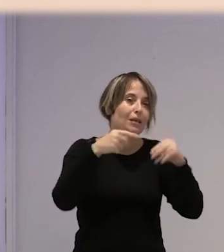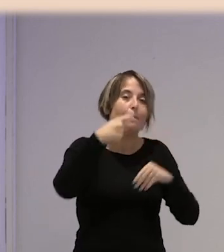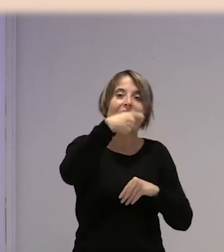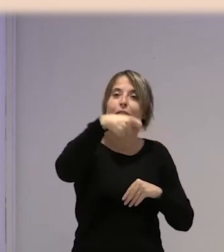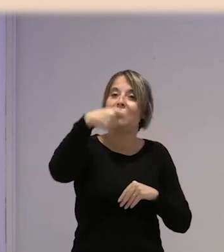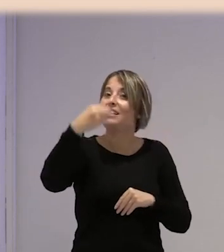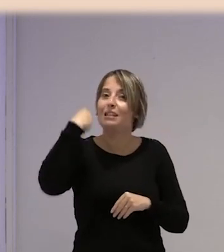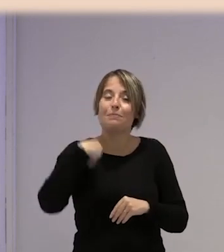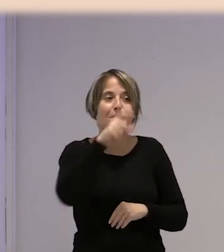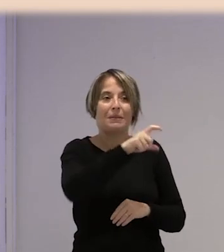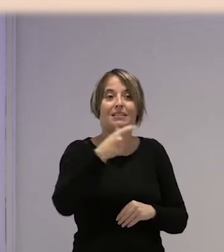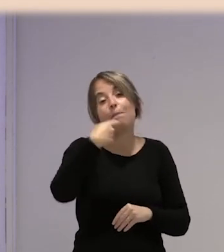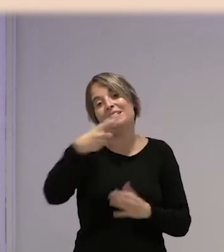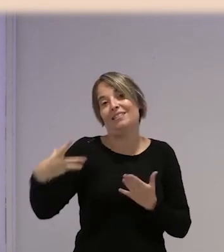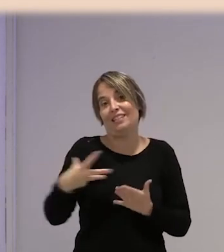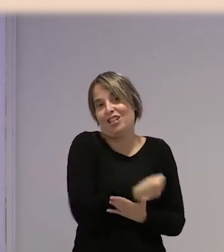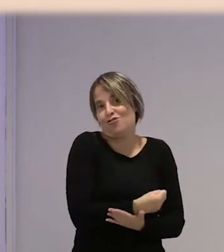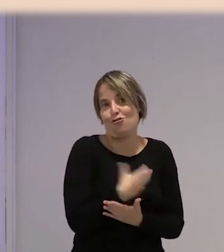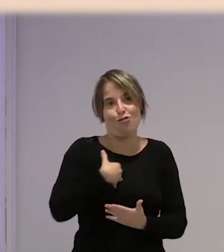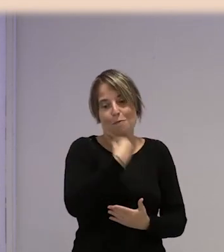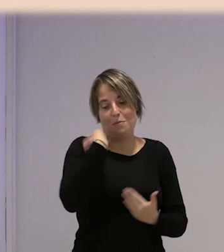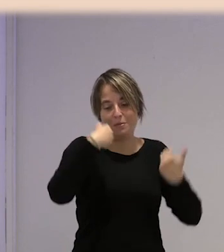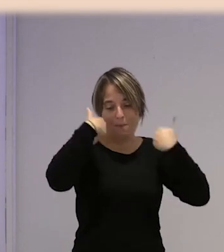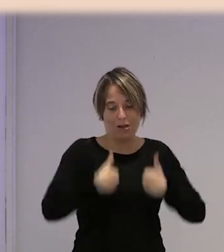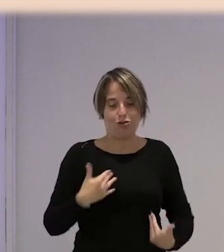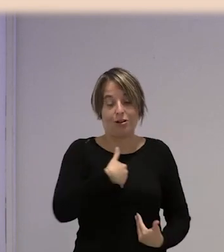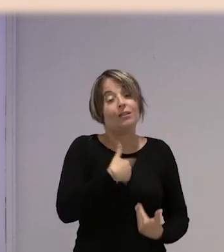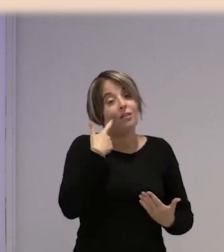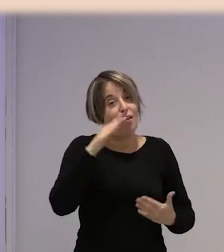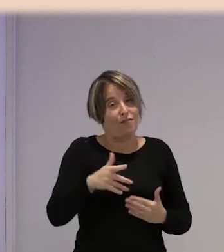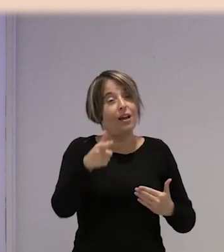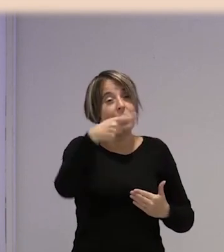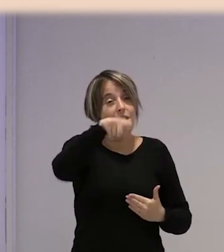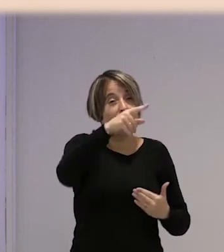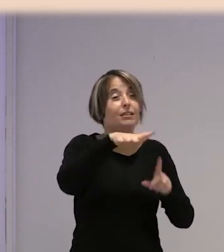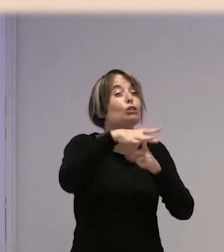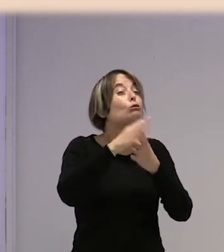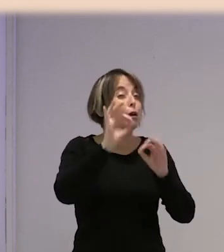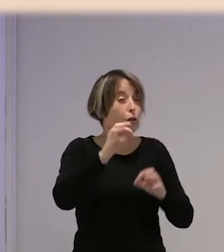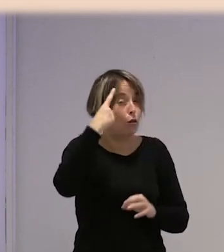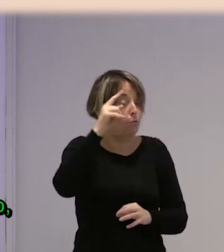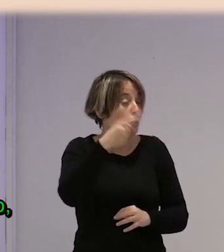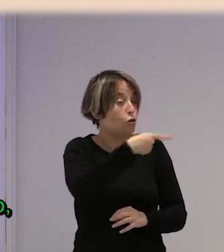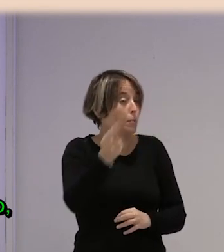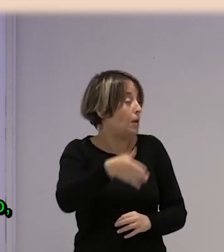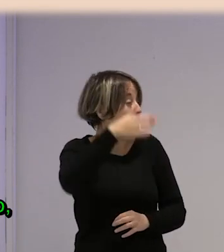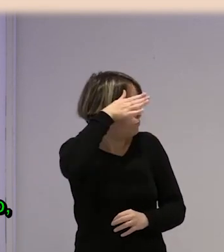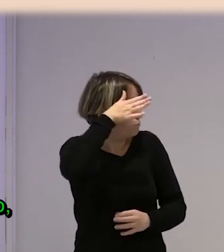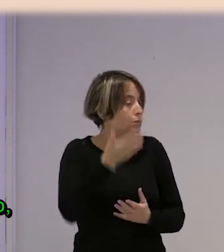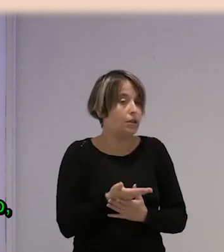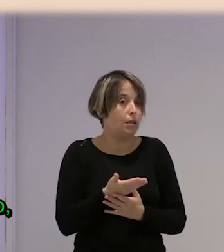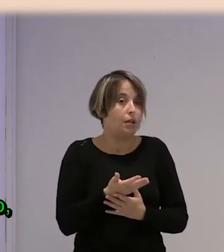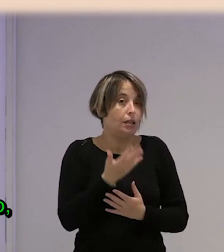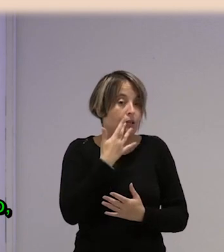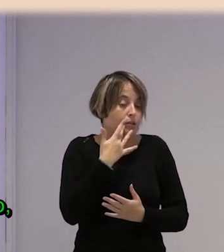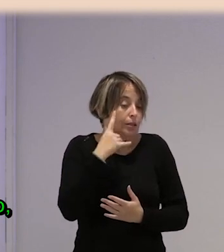en fin. El presidente de todo. Sí, para que se entienda un poco más por qué pasa lo que pasa allí y todo el mundo mira para otro lado, porque si no nos damos cuenta